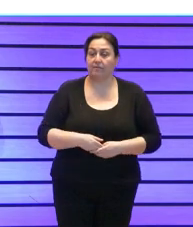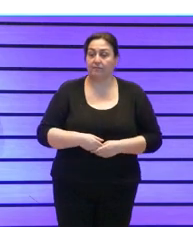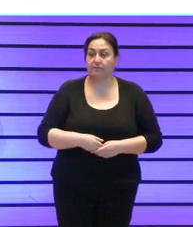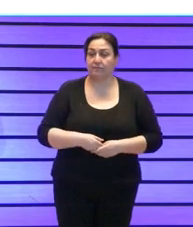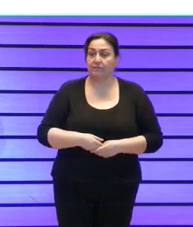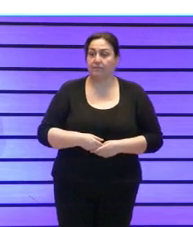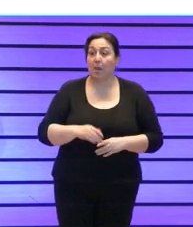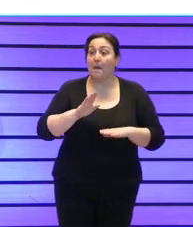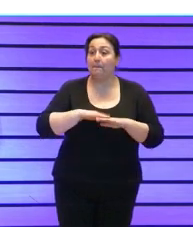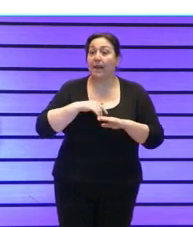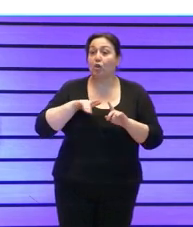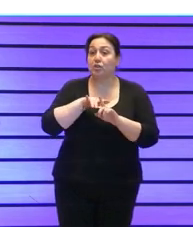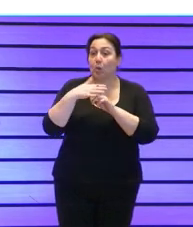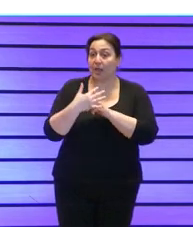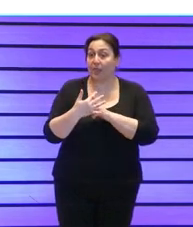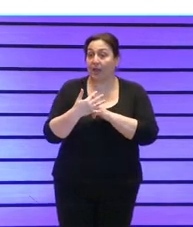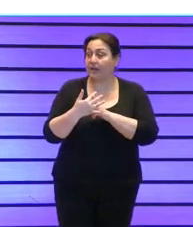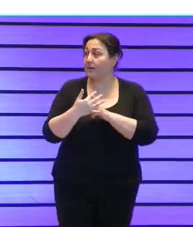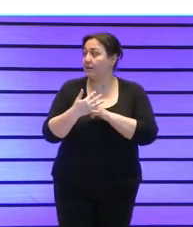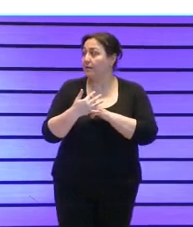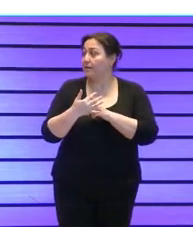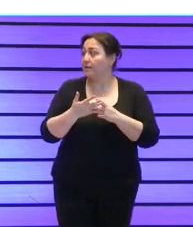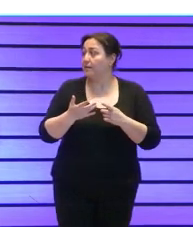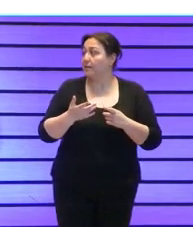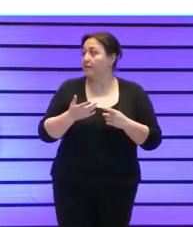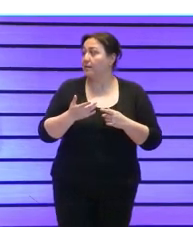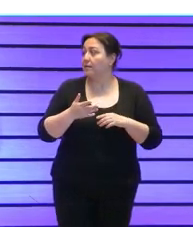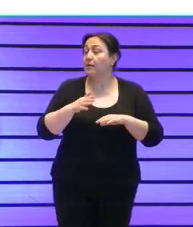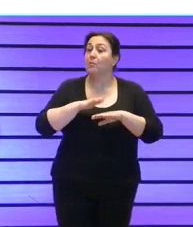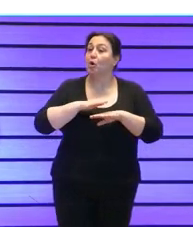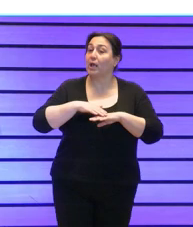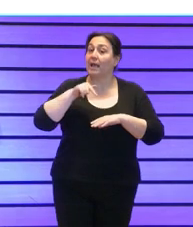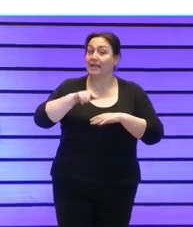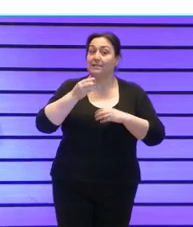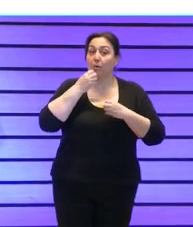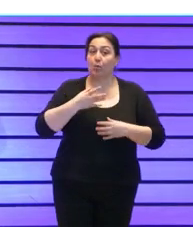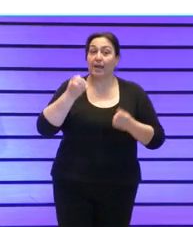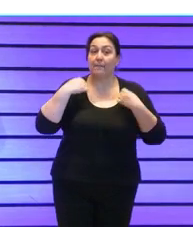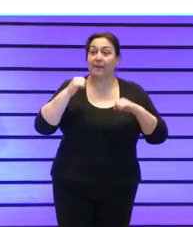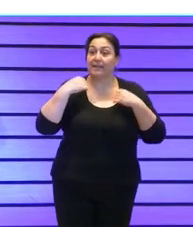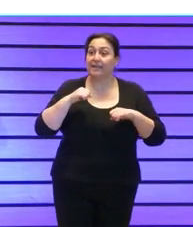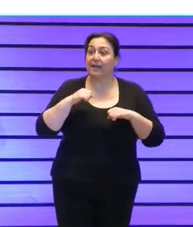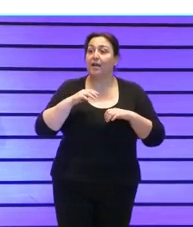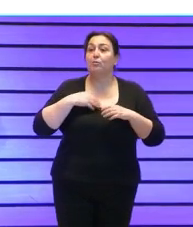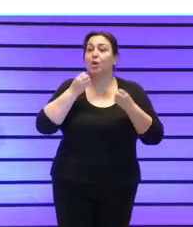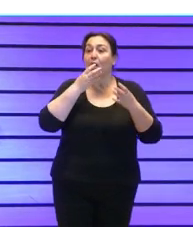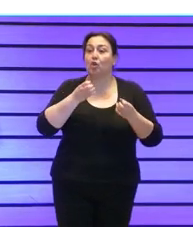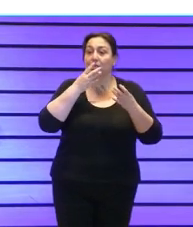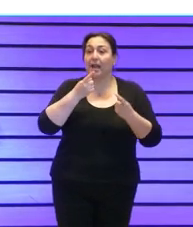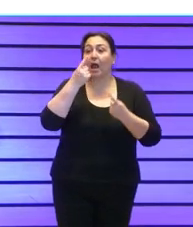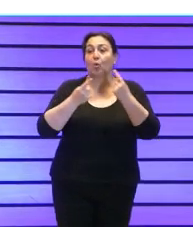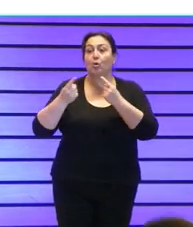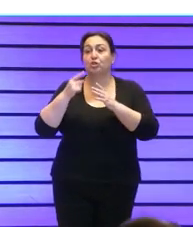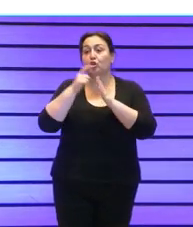para contextualizar por qué implementamos esta buena práctica voy a contar algunos de los